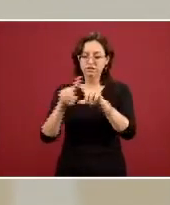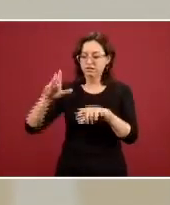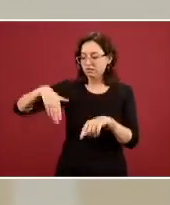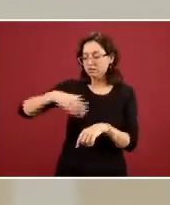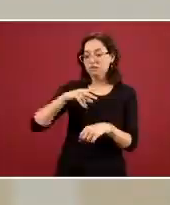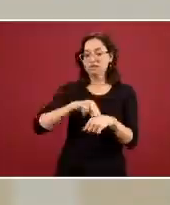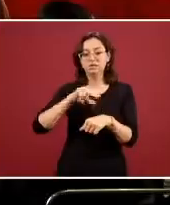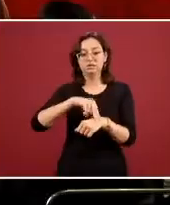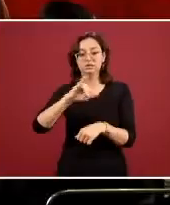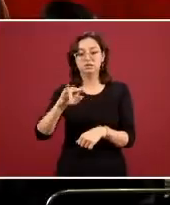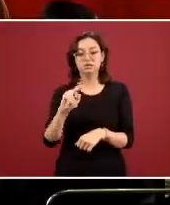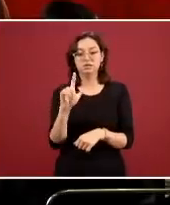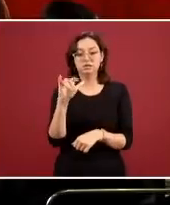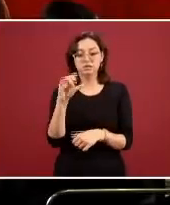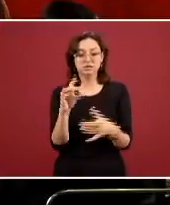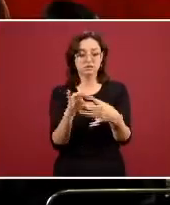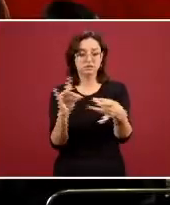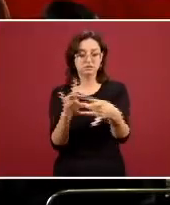Julio González